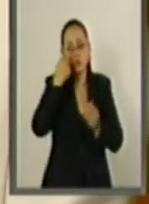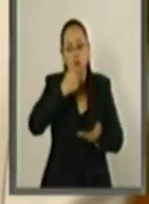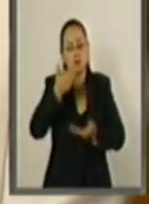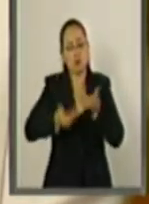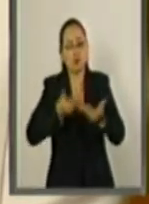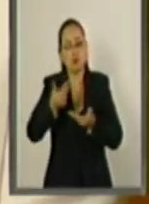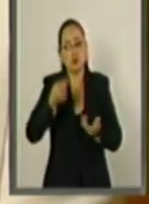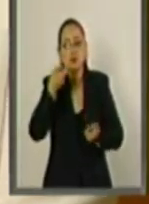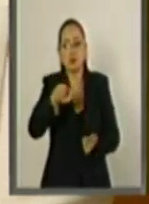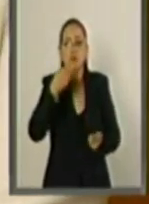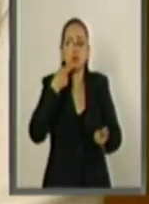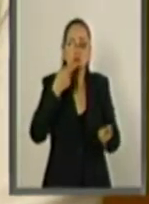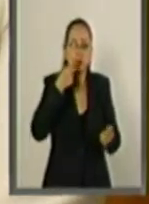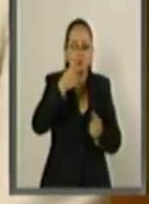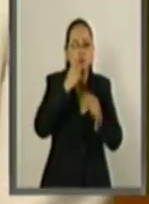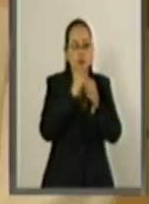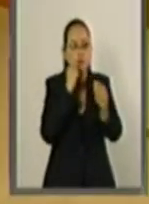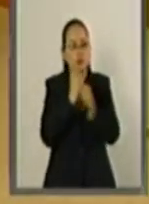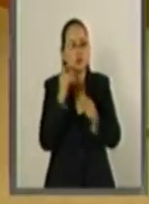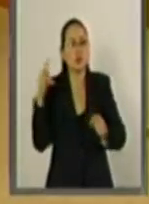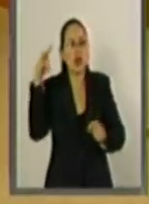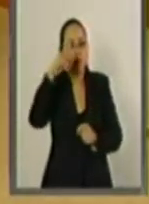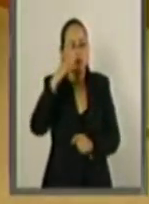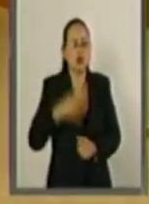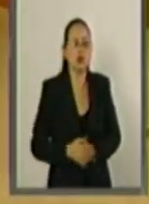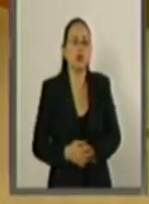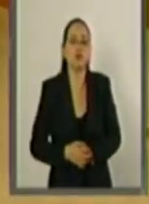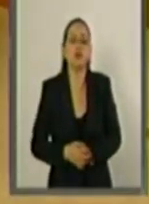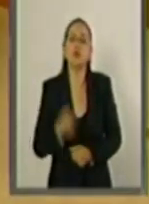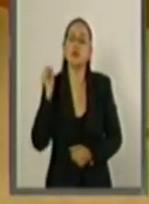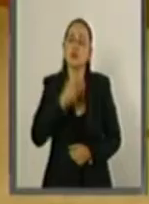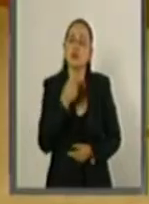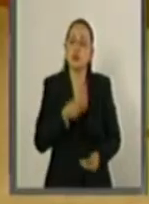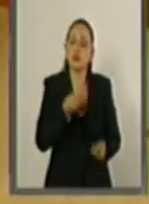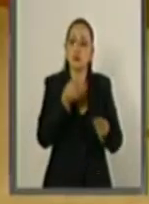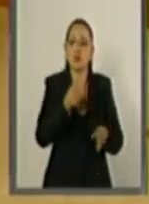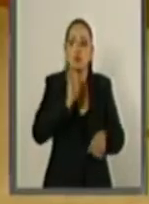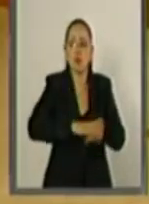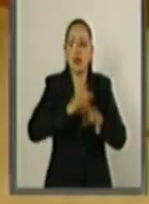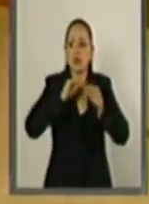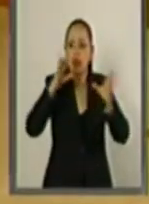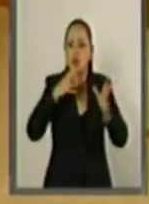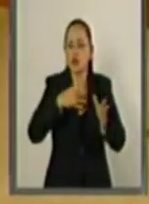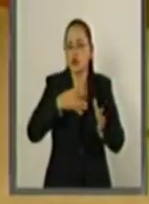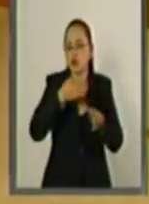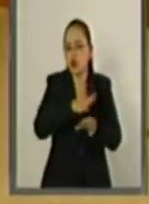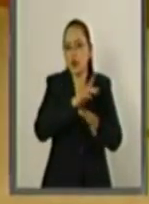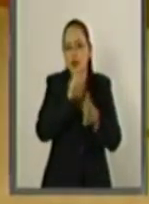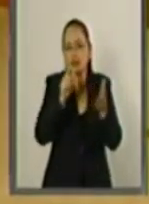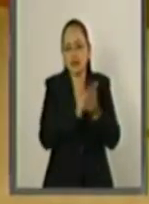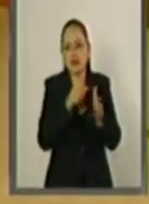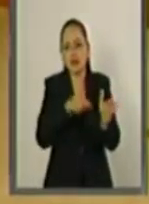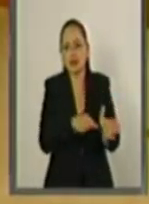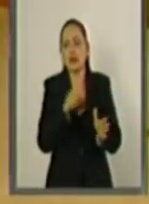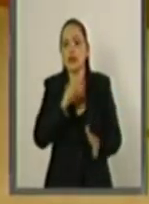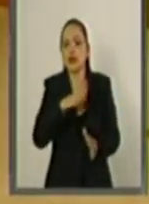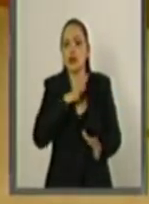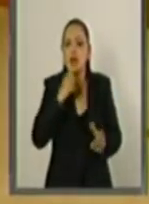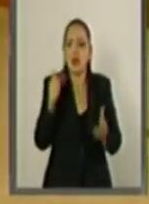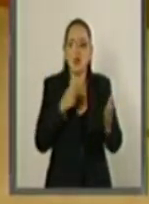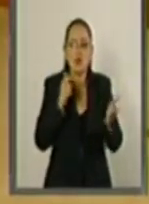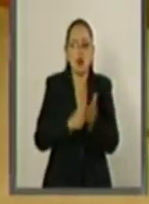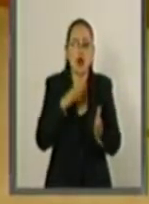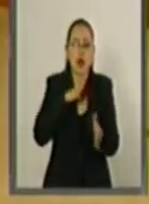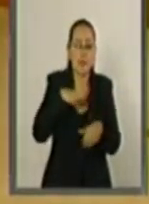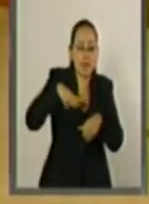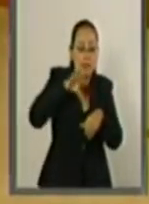intensivos en el uso del transporte aéreo. Otorga certeza jurídica en algunas rutas transfronterizas que hoy se operan con